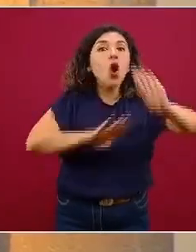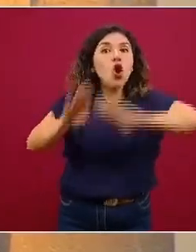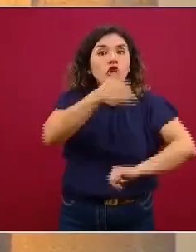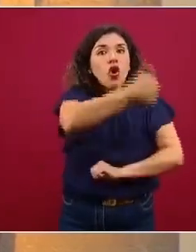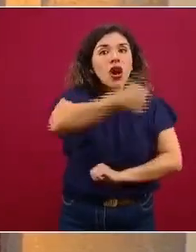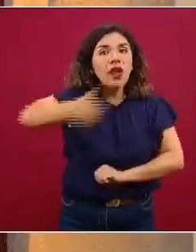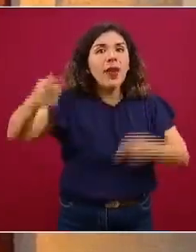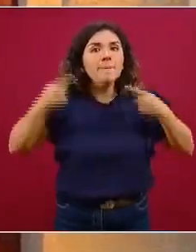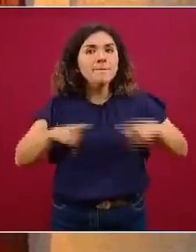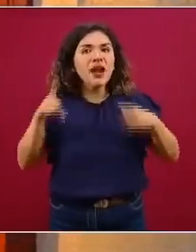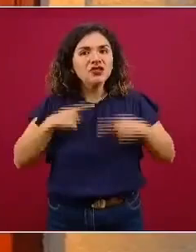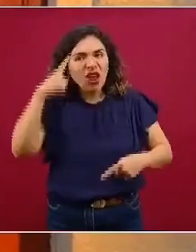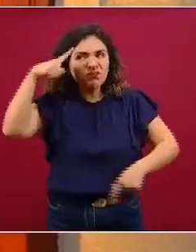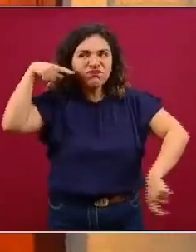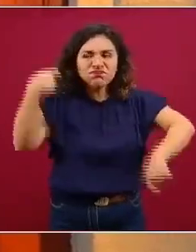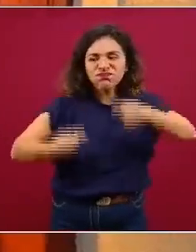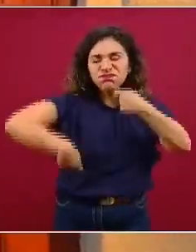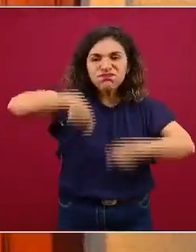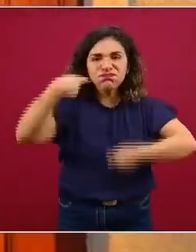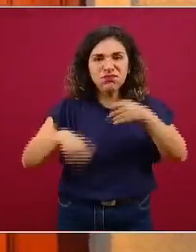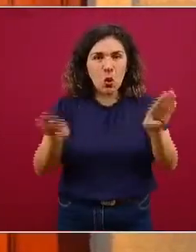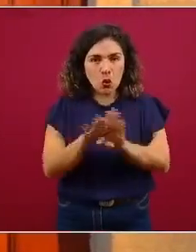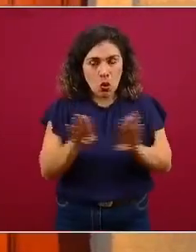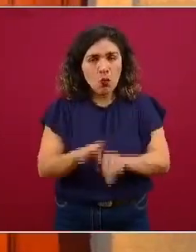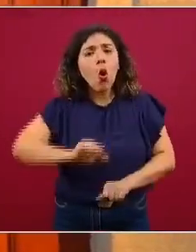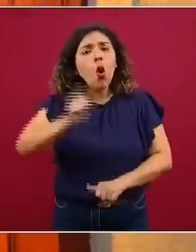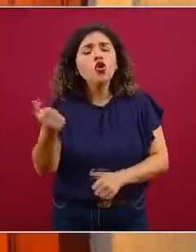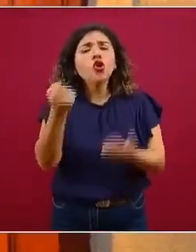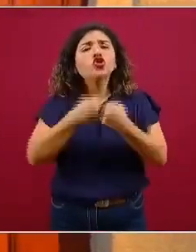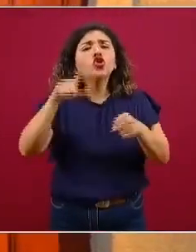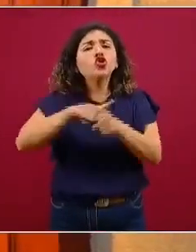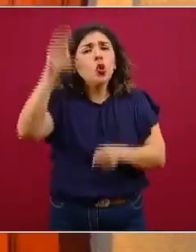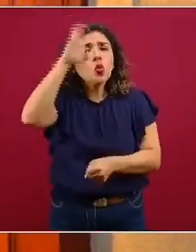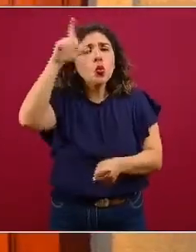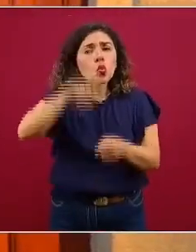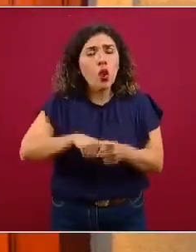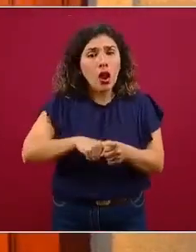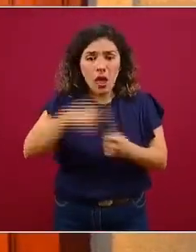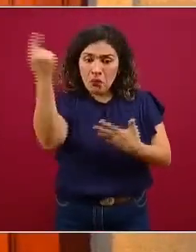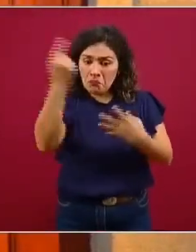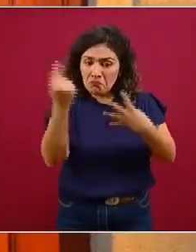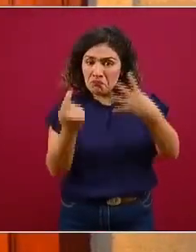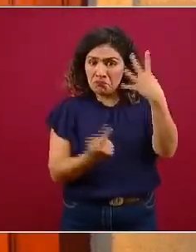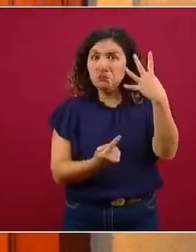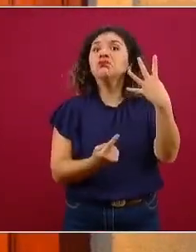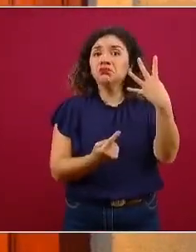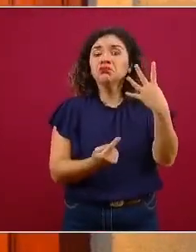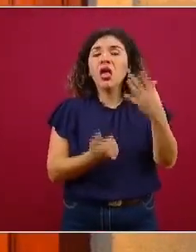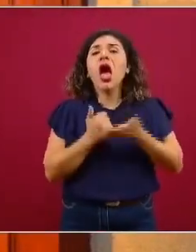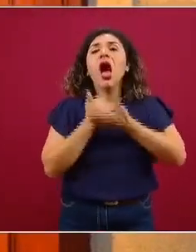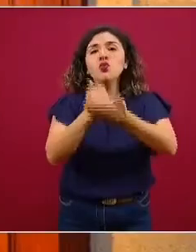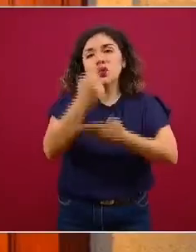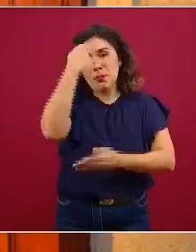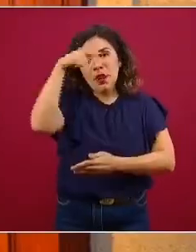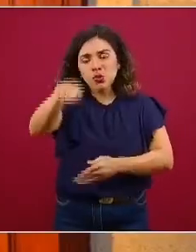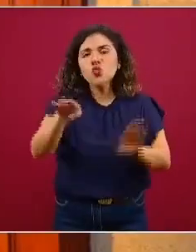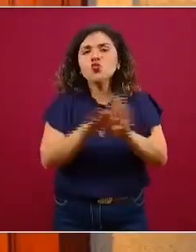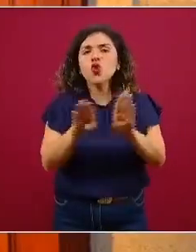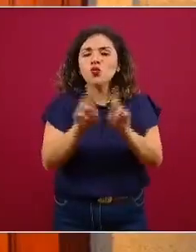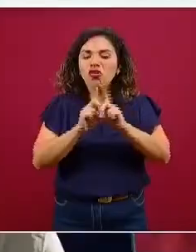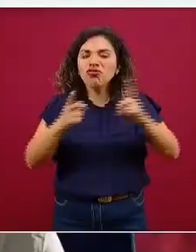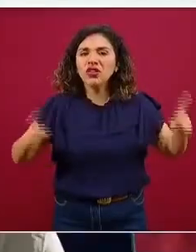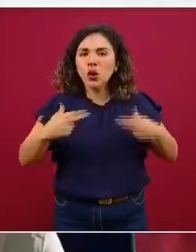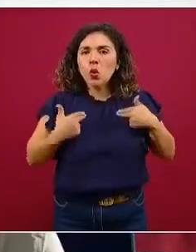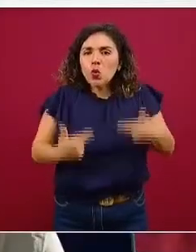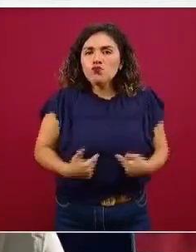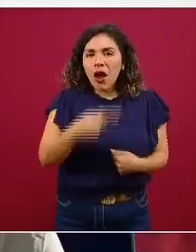tenga que ver con nuestra propia plasticidad cerebral y socioculturales. Y todos estos factores van a influir sobre nuestro desarrollo humano,